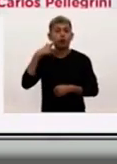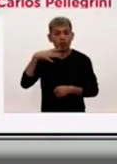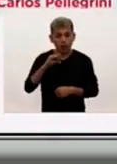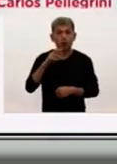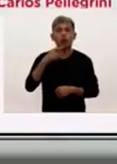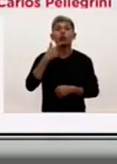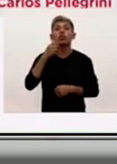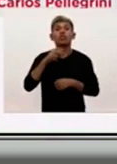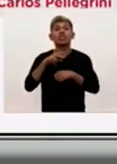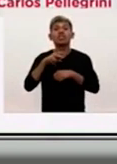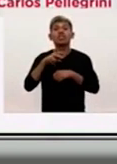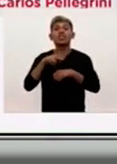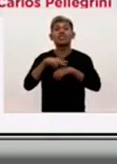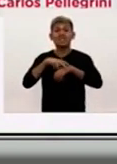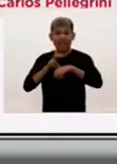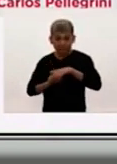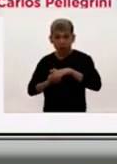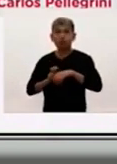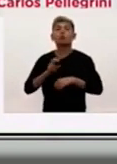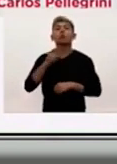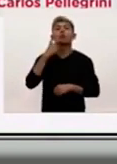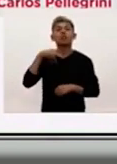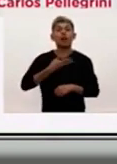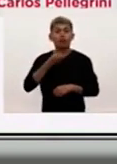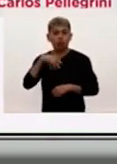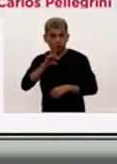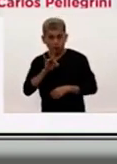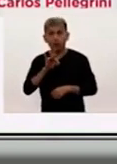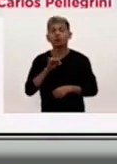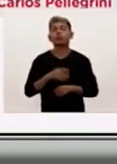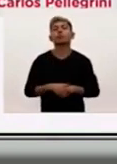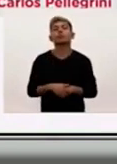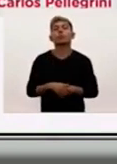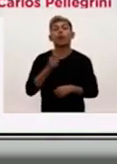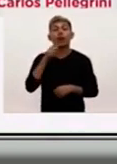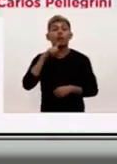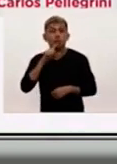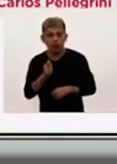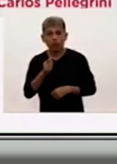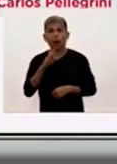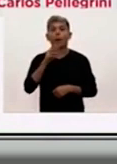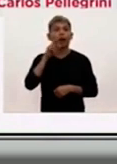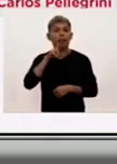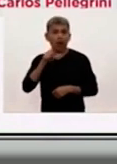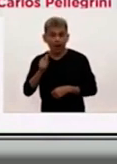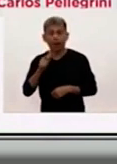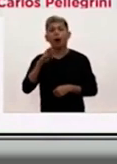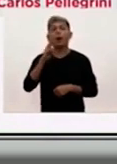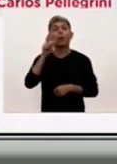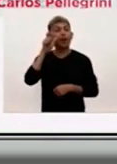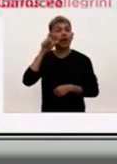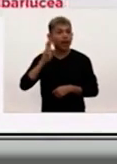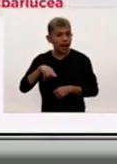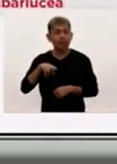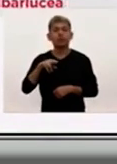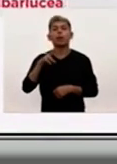Jerónimo, Sanford, con 5 casos en las localidades de Alcorta, Barranca, Vigán, Carlos